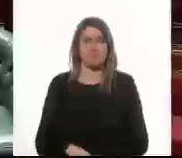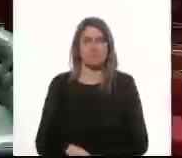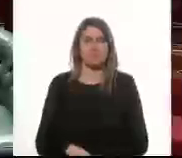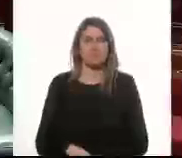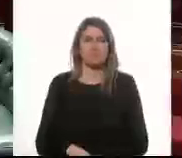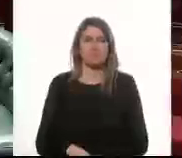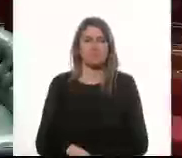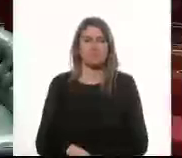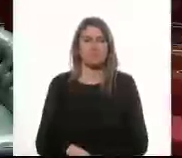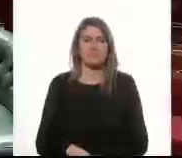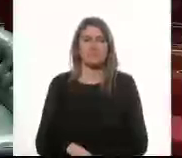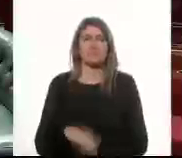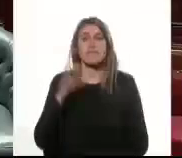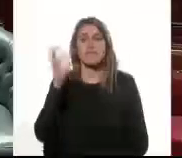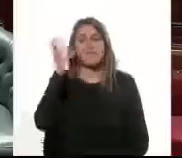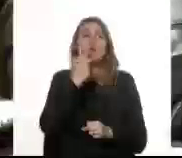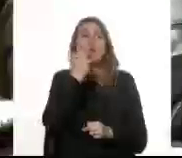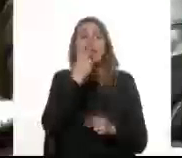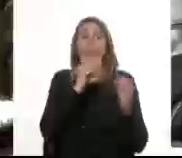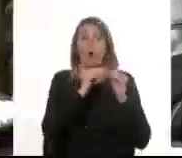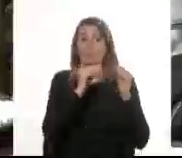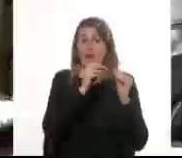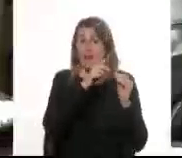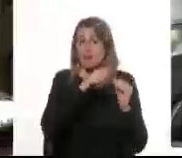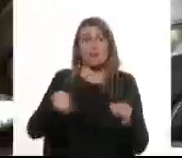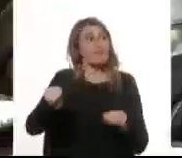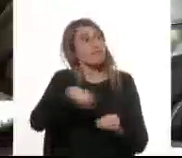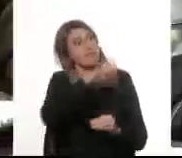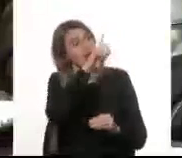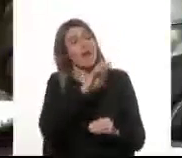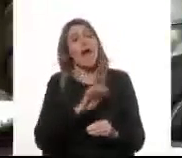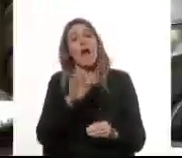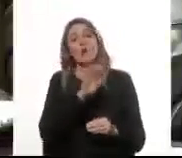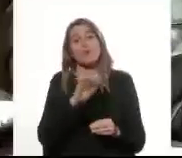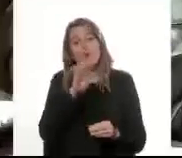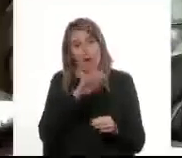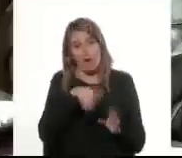Tuvimos que mandar un compañero a Europa que está vivo